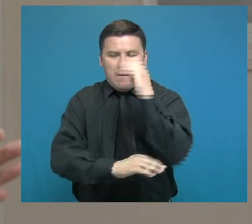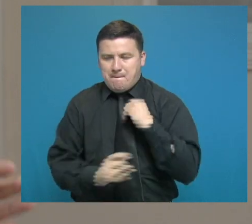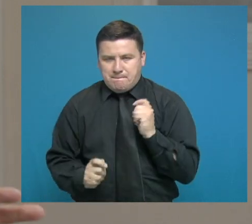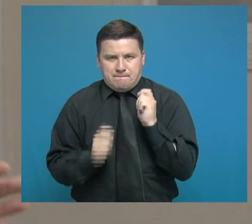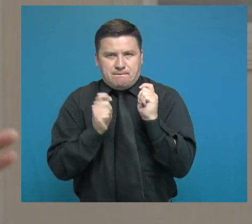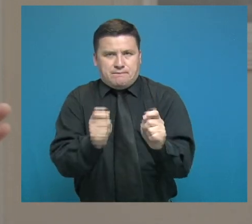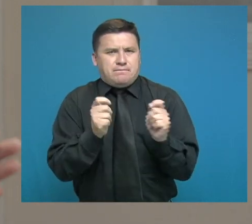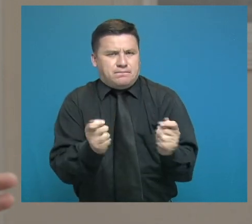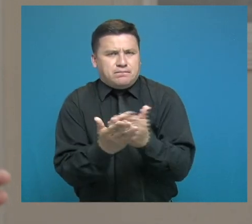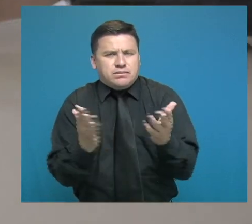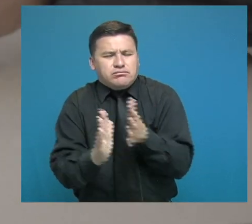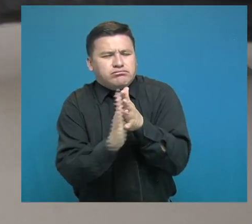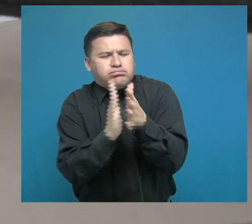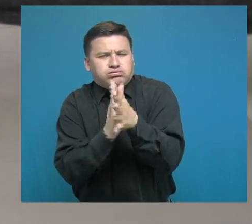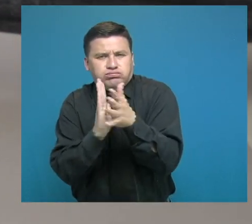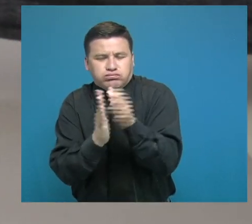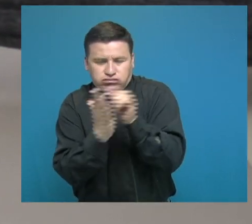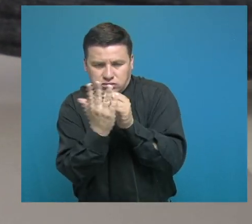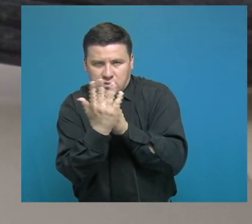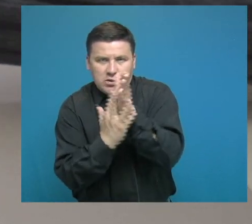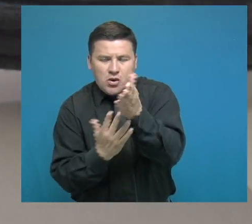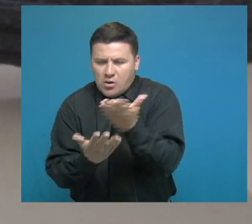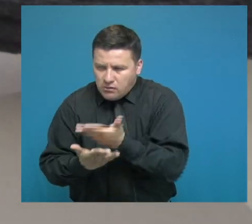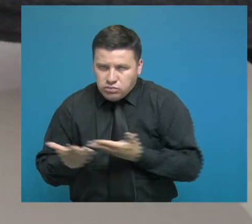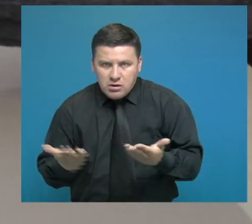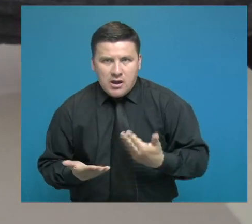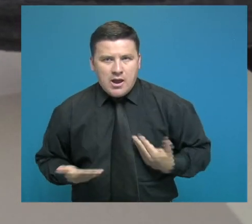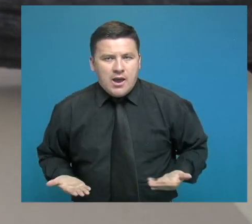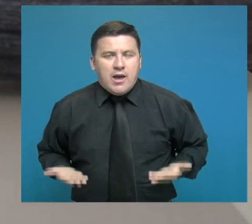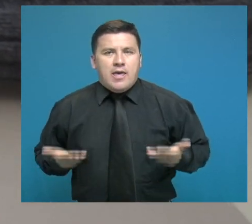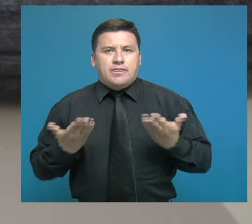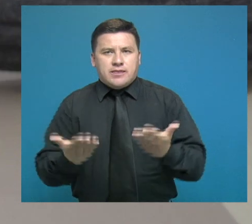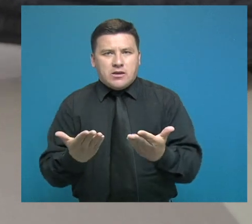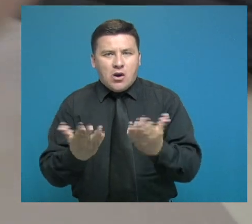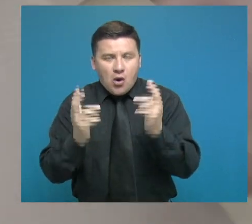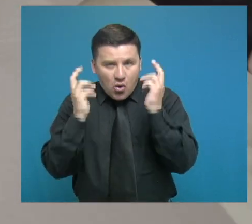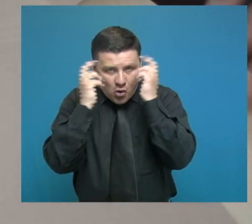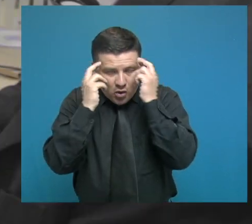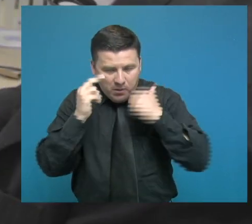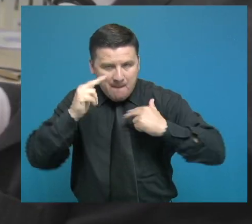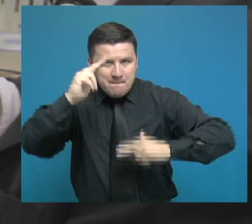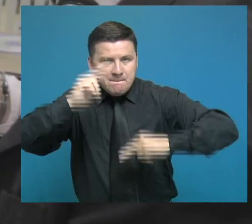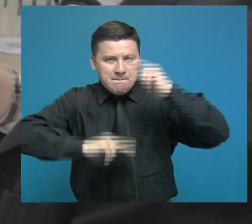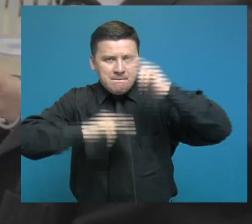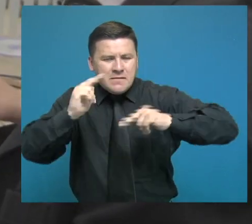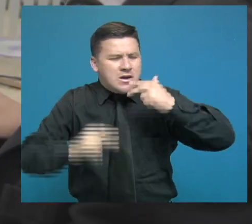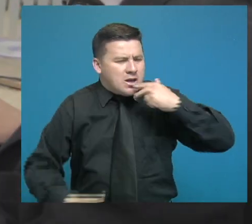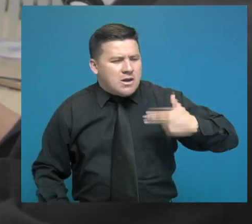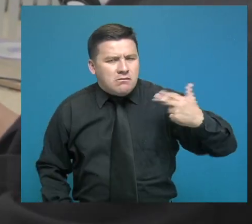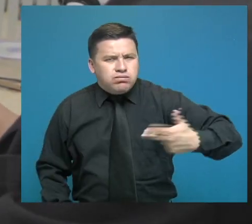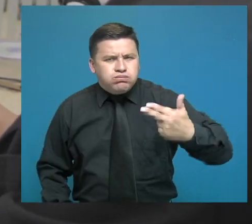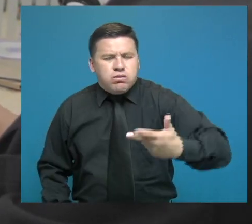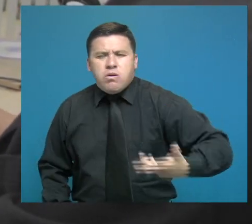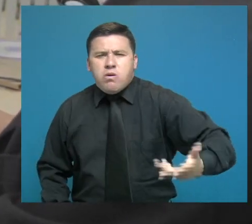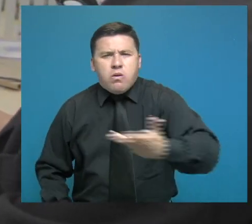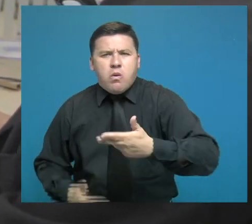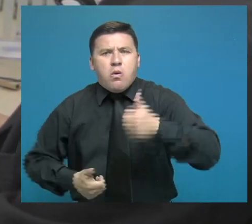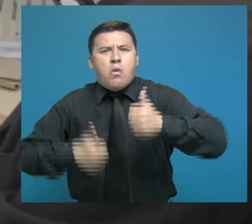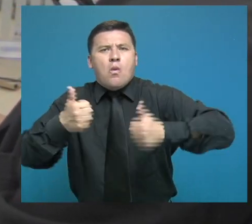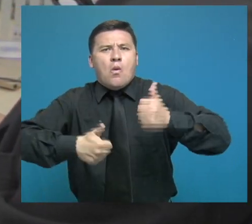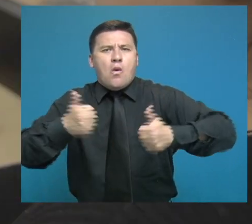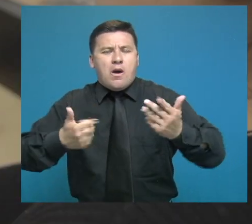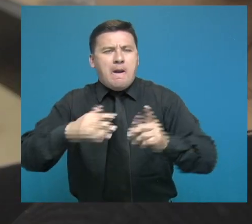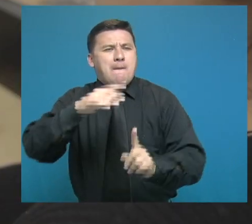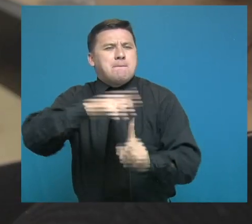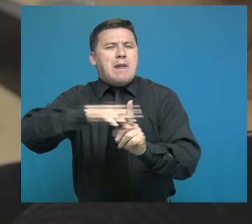sociedad colombiana de entregar una serie de informes a través de las cuales ofrezca conocimiento y construya un relato sobre